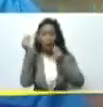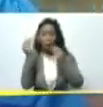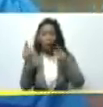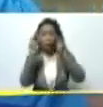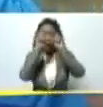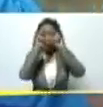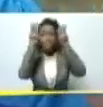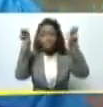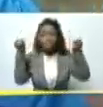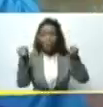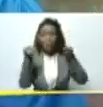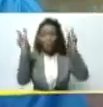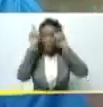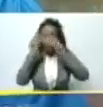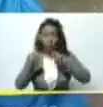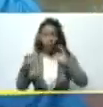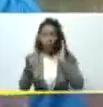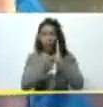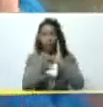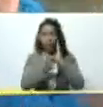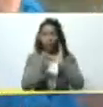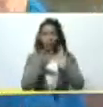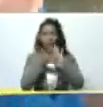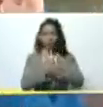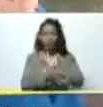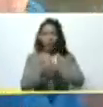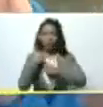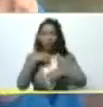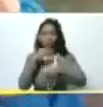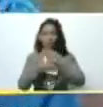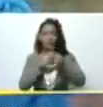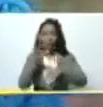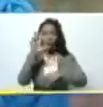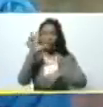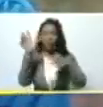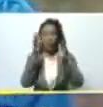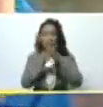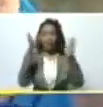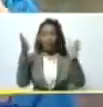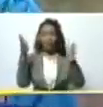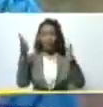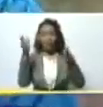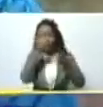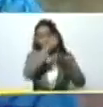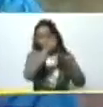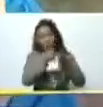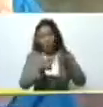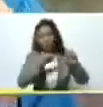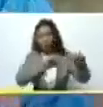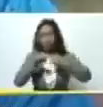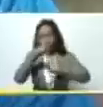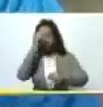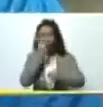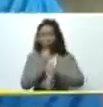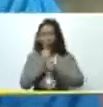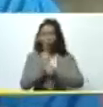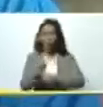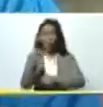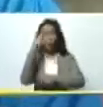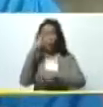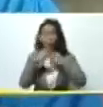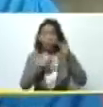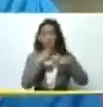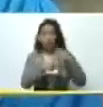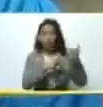y la tecnología hemos lanzado como tres grandes líneas de acción la primera de ellas la producción